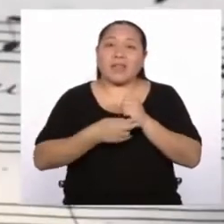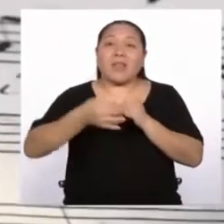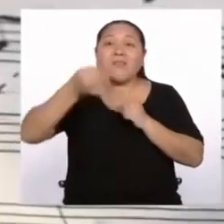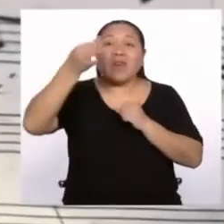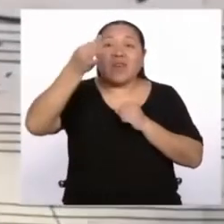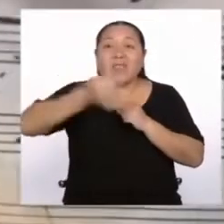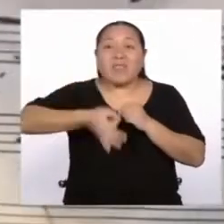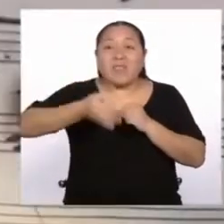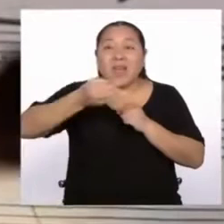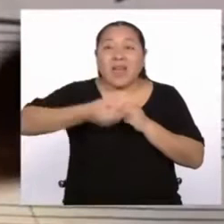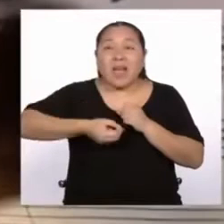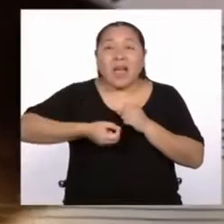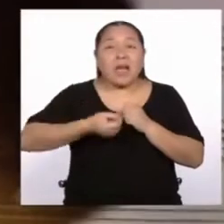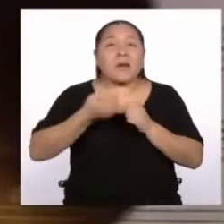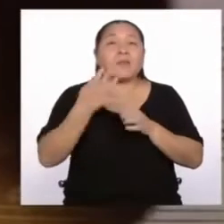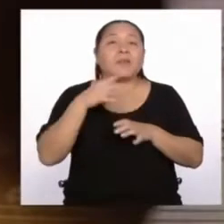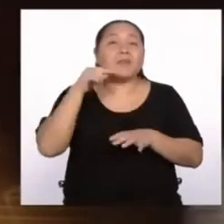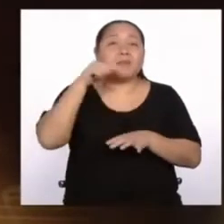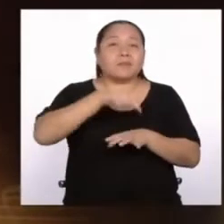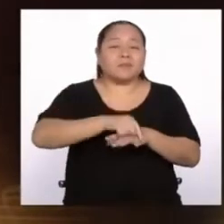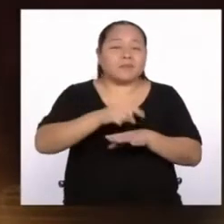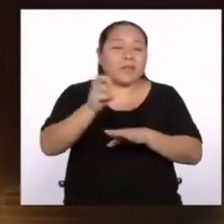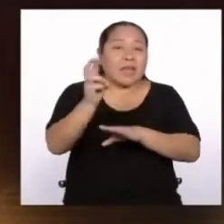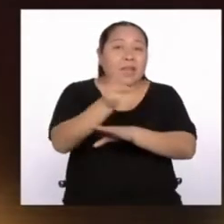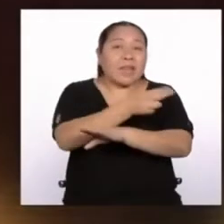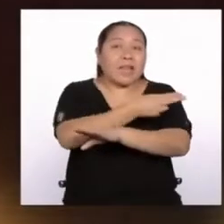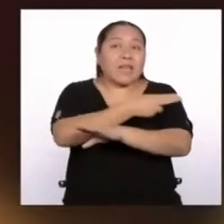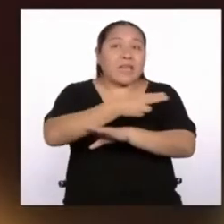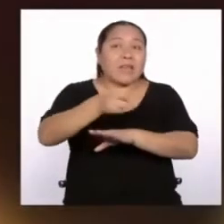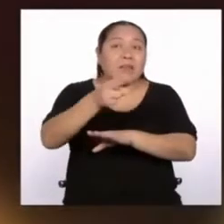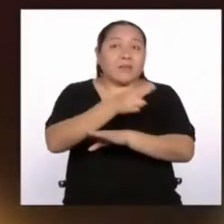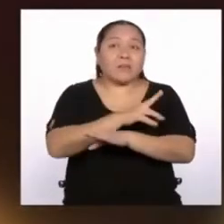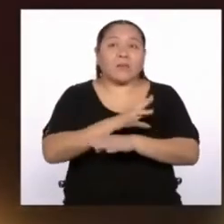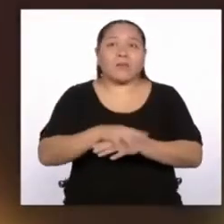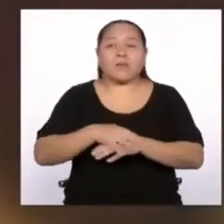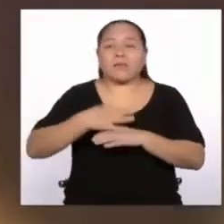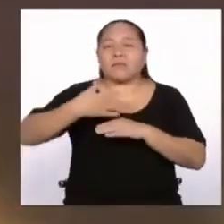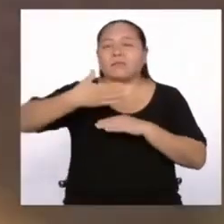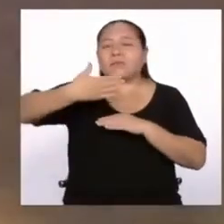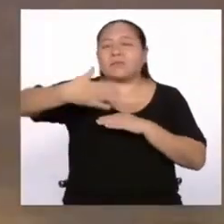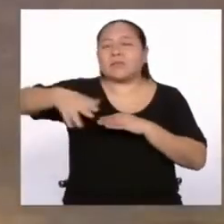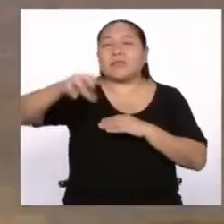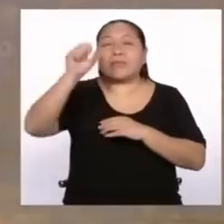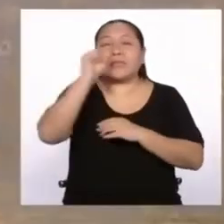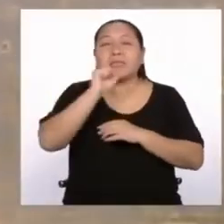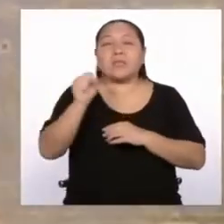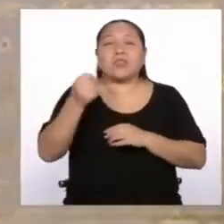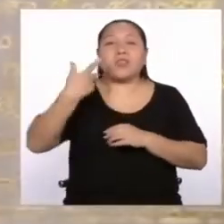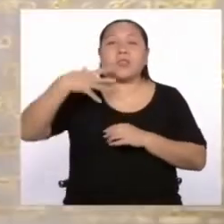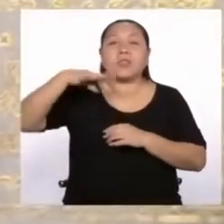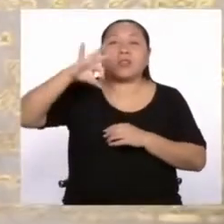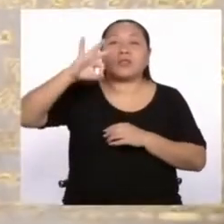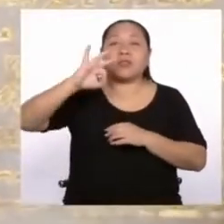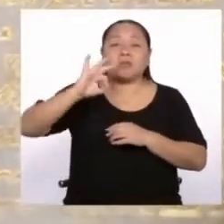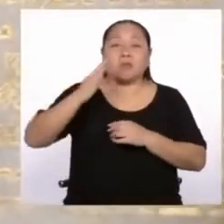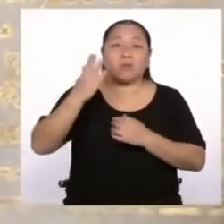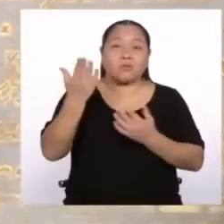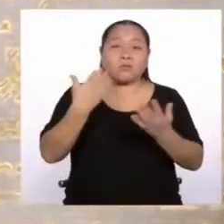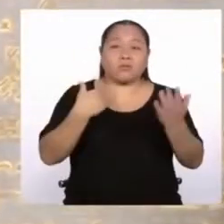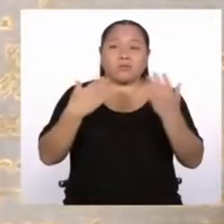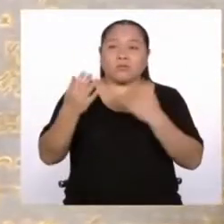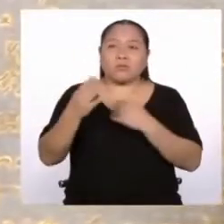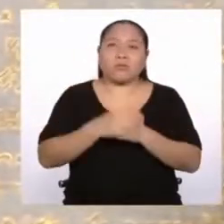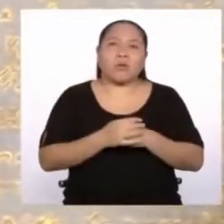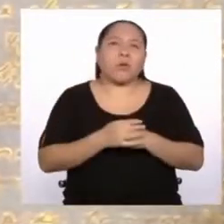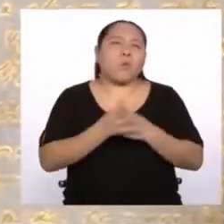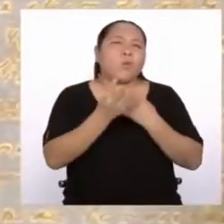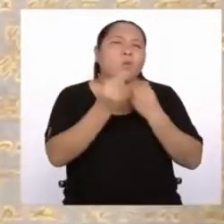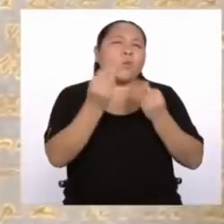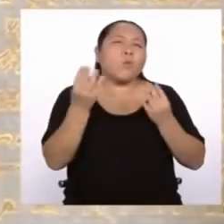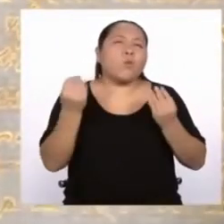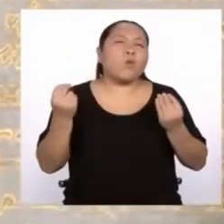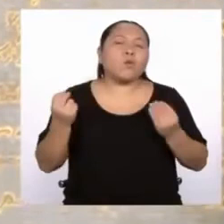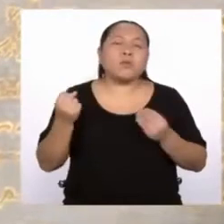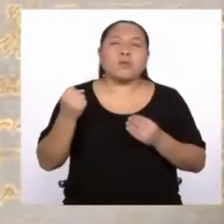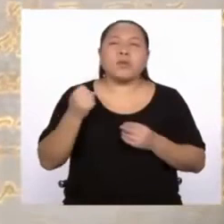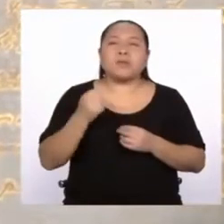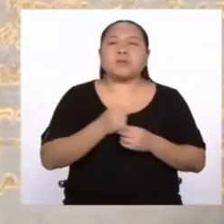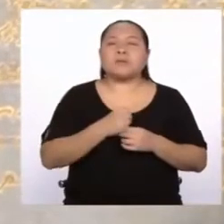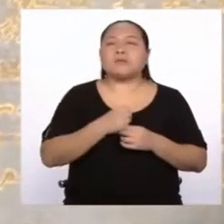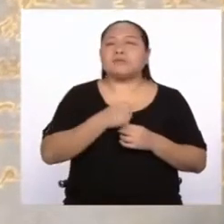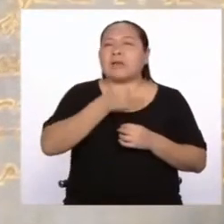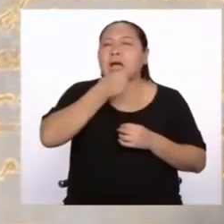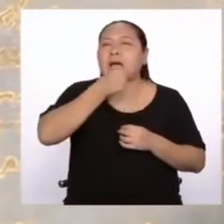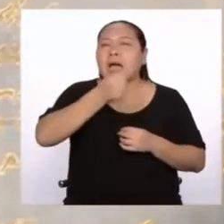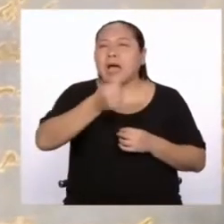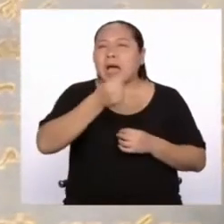himno. Fue así que, a lo largo del siglo XIX, se realizaron varias interpretaciones de la marcha nacional